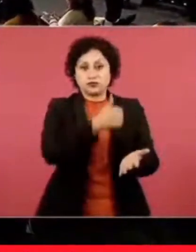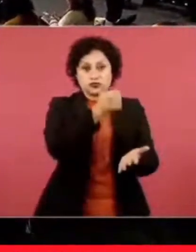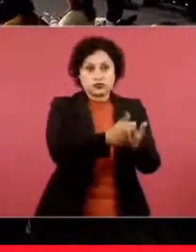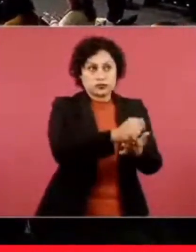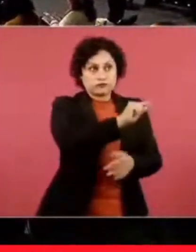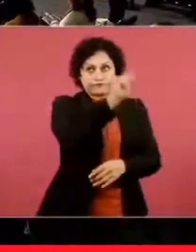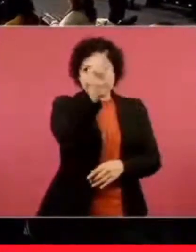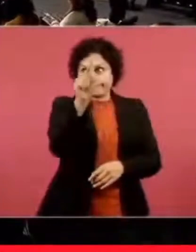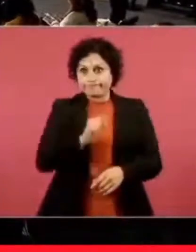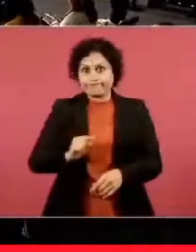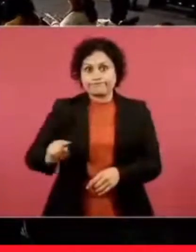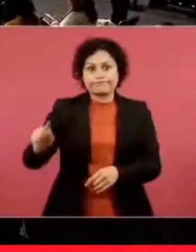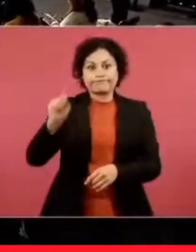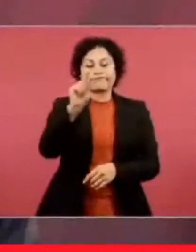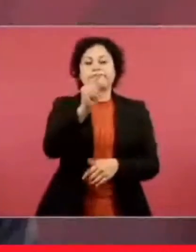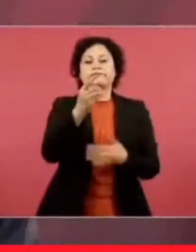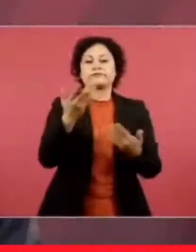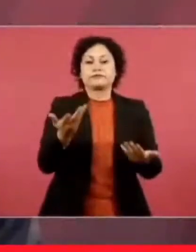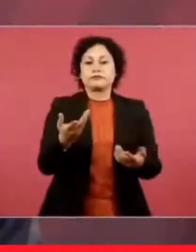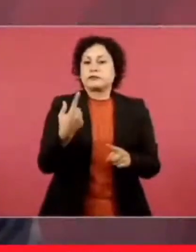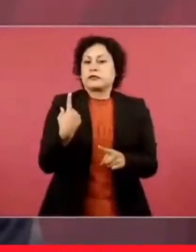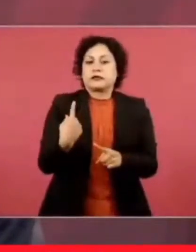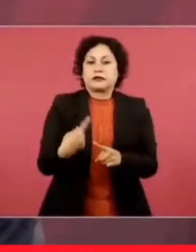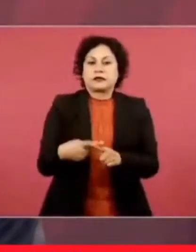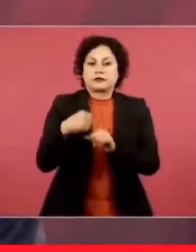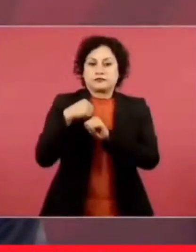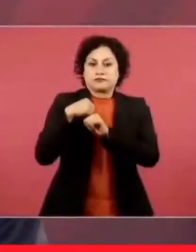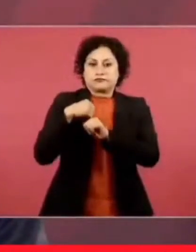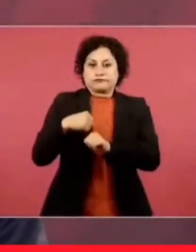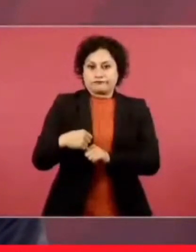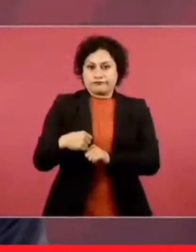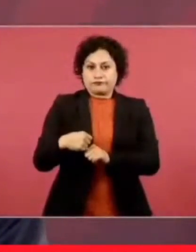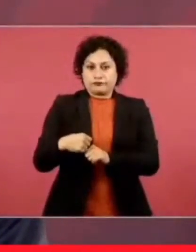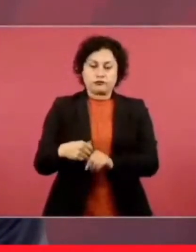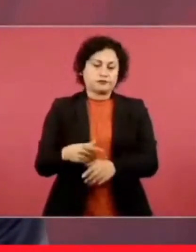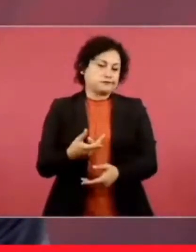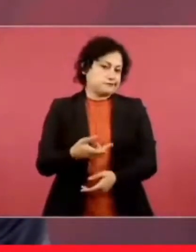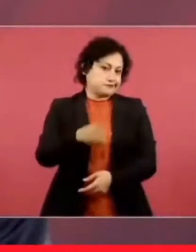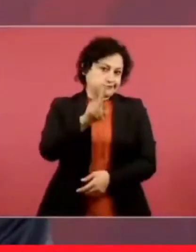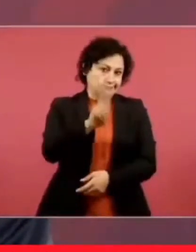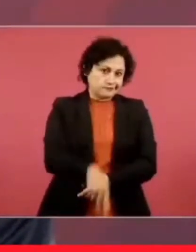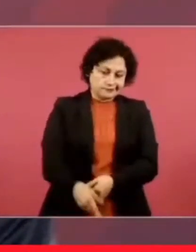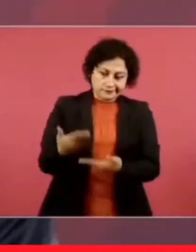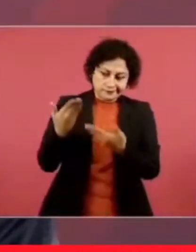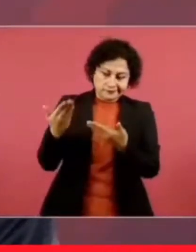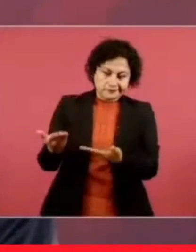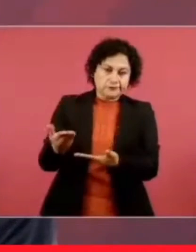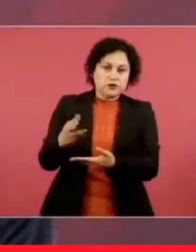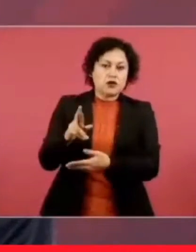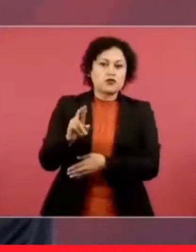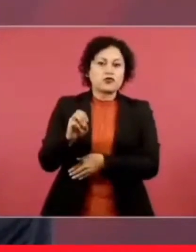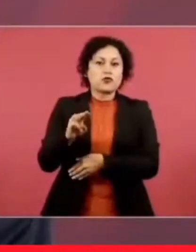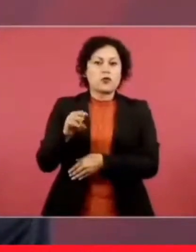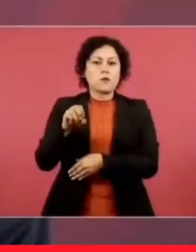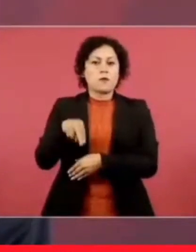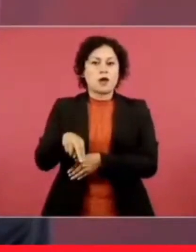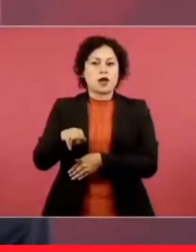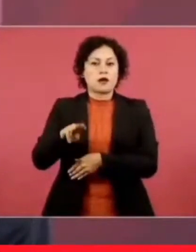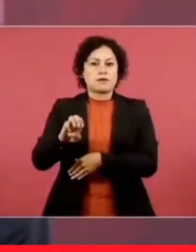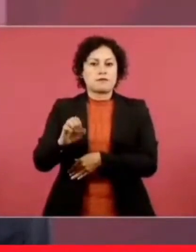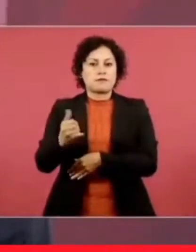dirige muy bien Román Meyer, el maestro